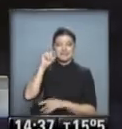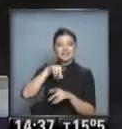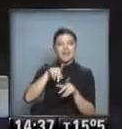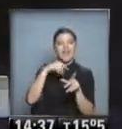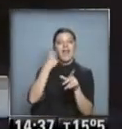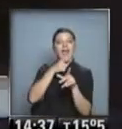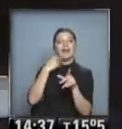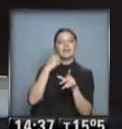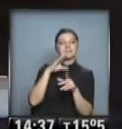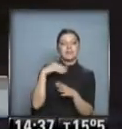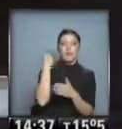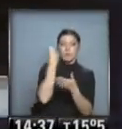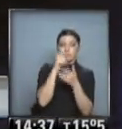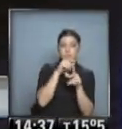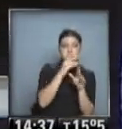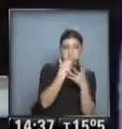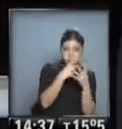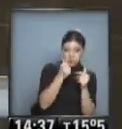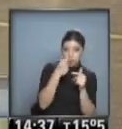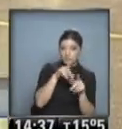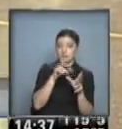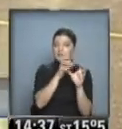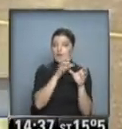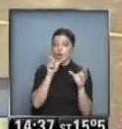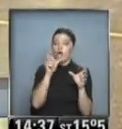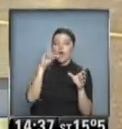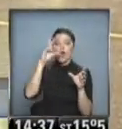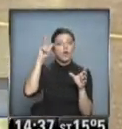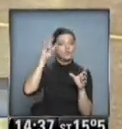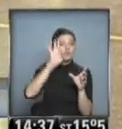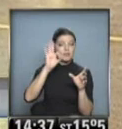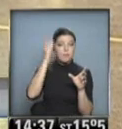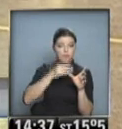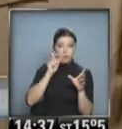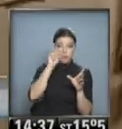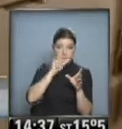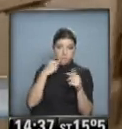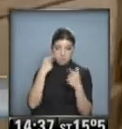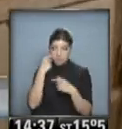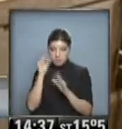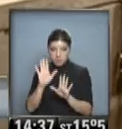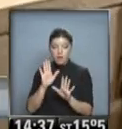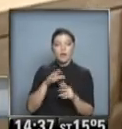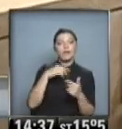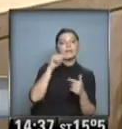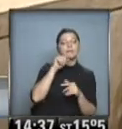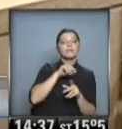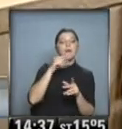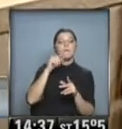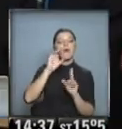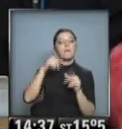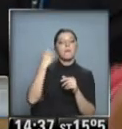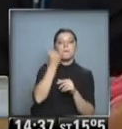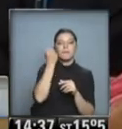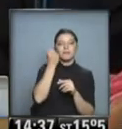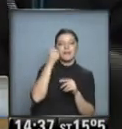80%. Otro dato notable de las primarias del 30 de junio, es que los votantes superaron con creces las